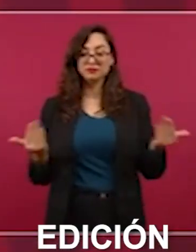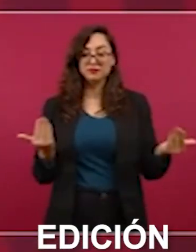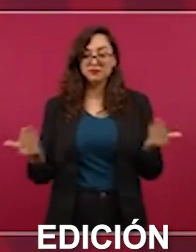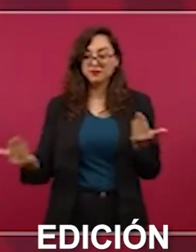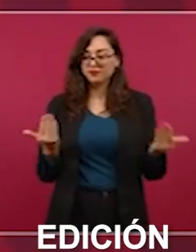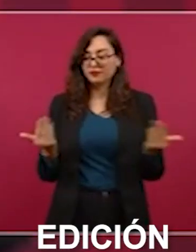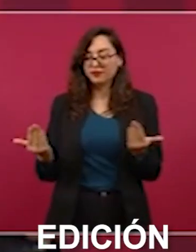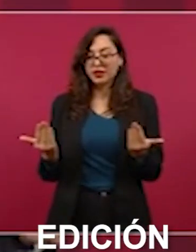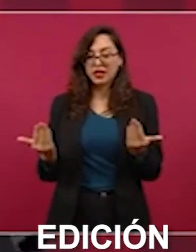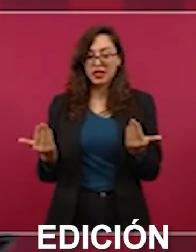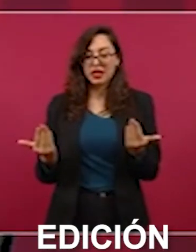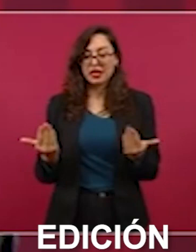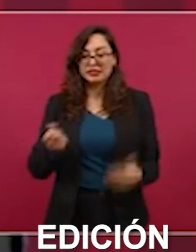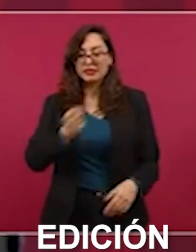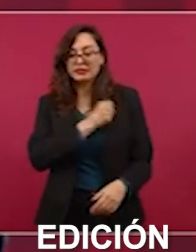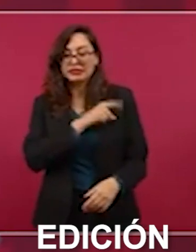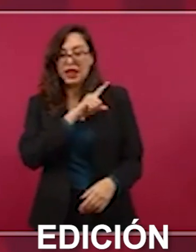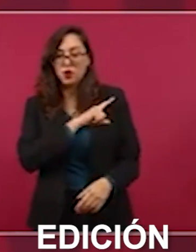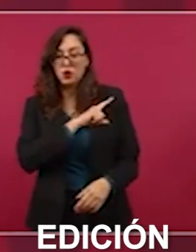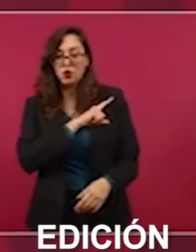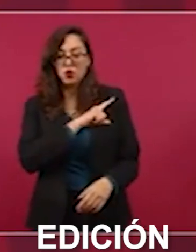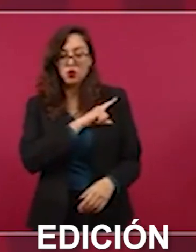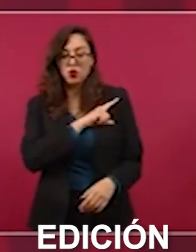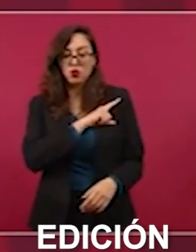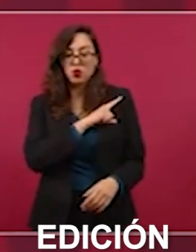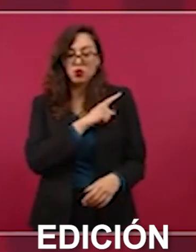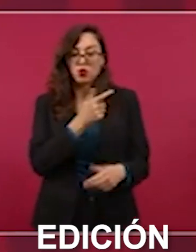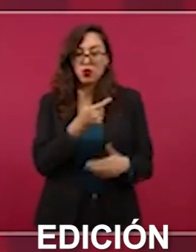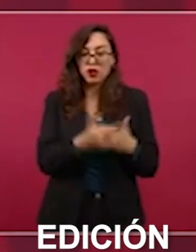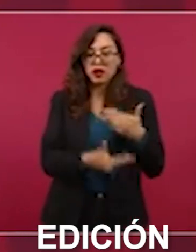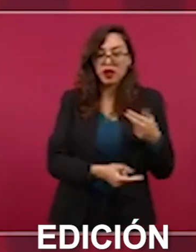y el mercantilismo nosotros